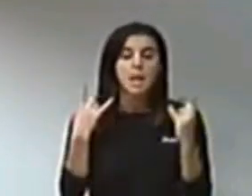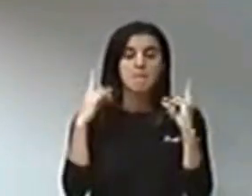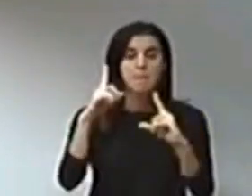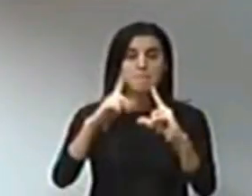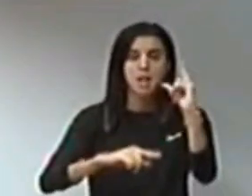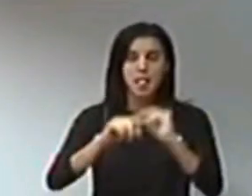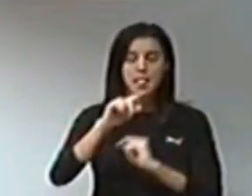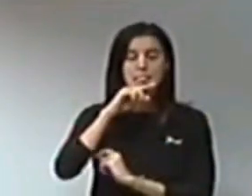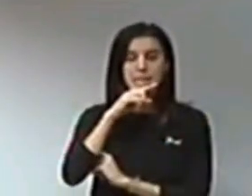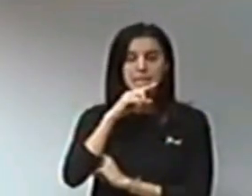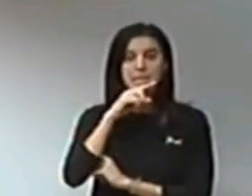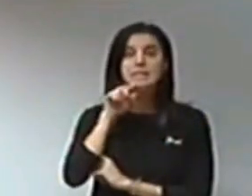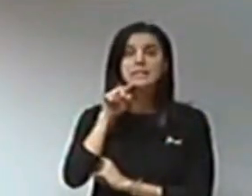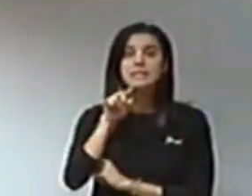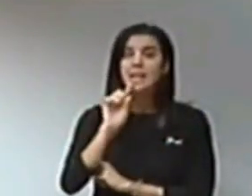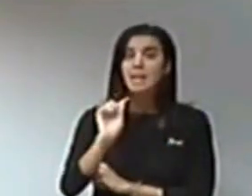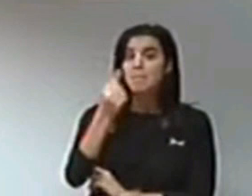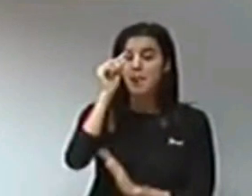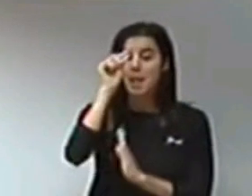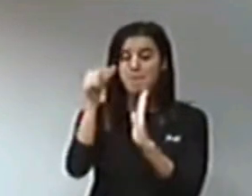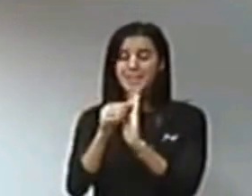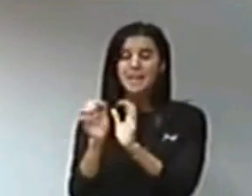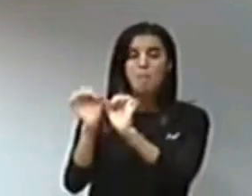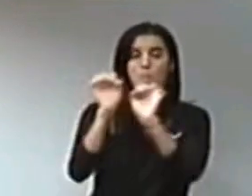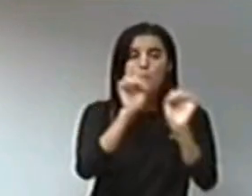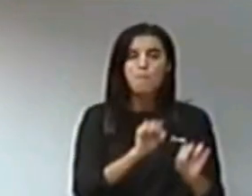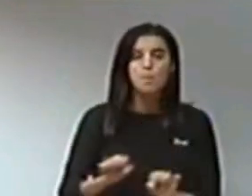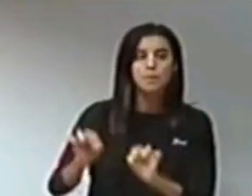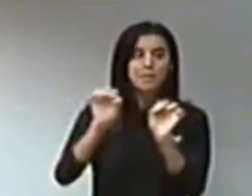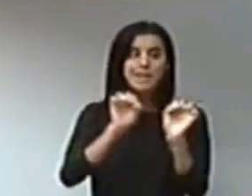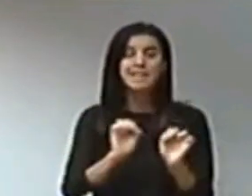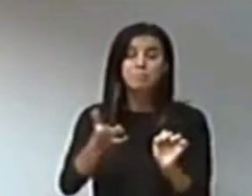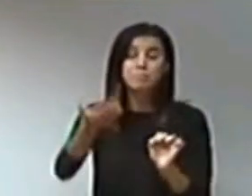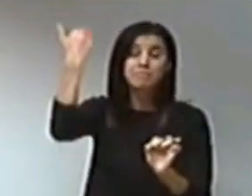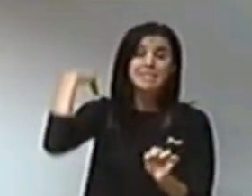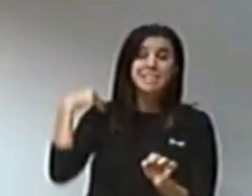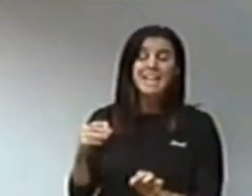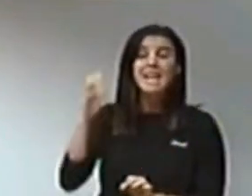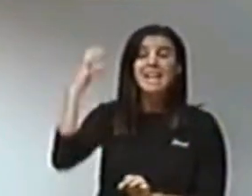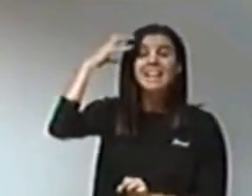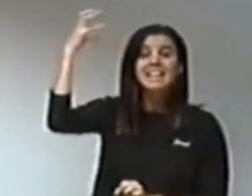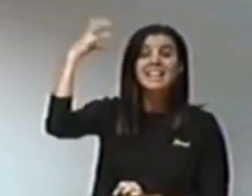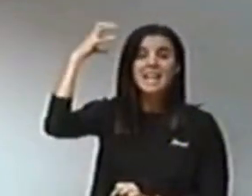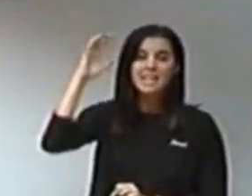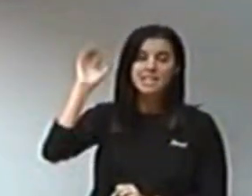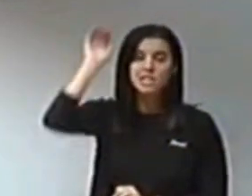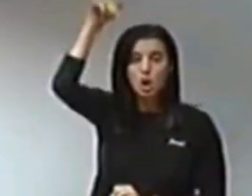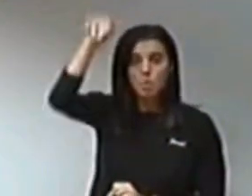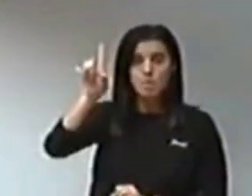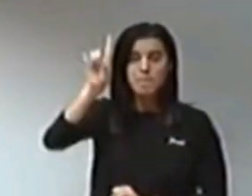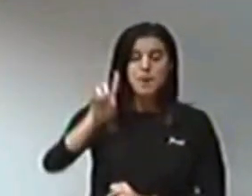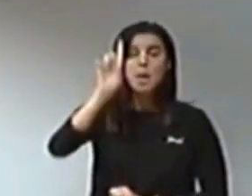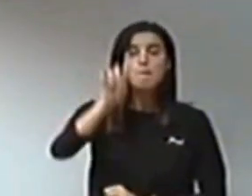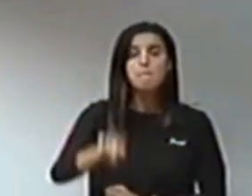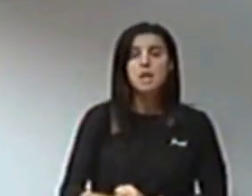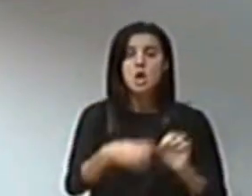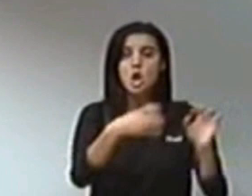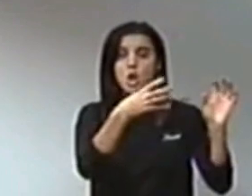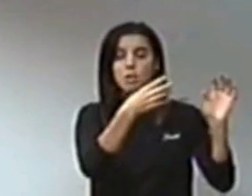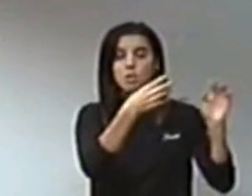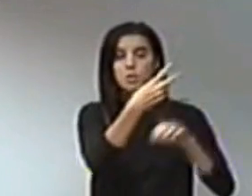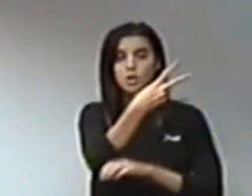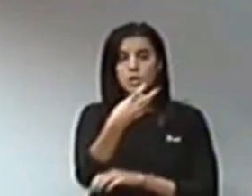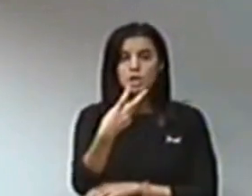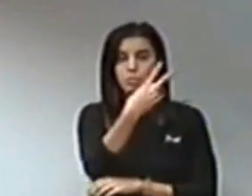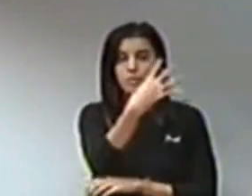El palmeral de Elche, desde la primera medida proteccionista del rey Jaume I, en 1265, hasta